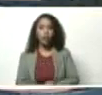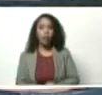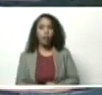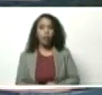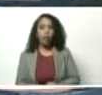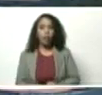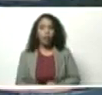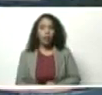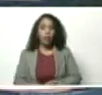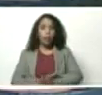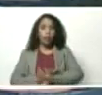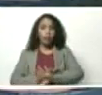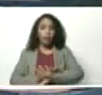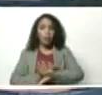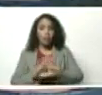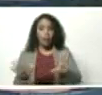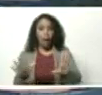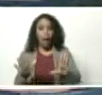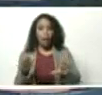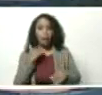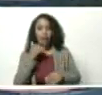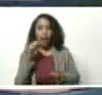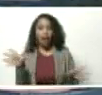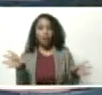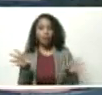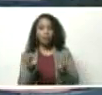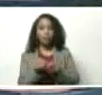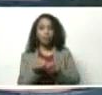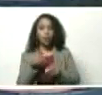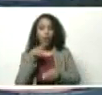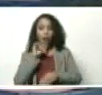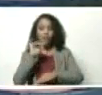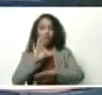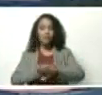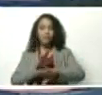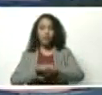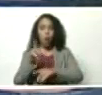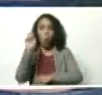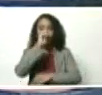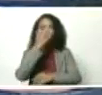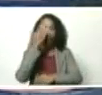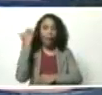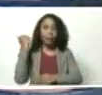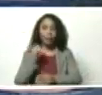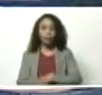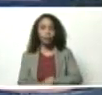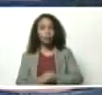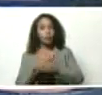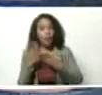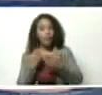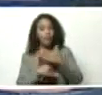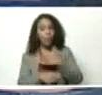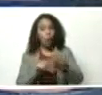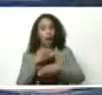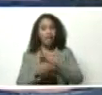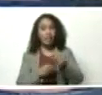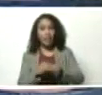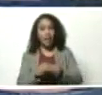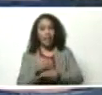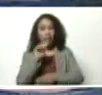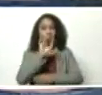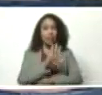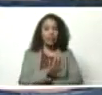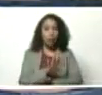Ya vamos a concretar lo que fue el anuncio que hice hace unos meses atrás, que vamos a sacar entre